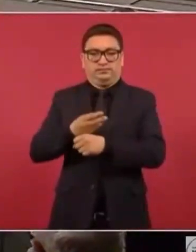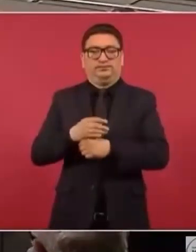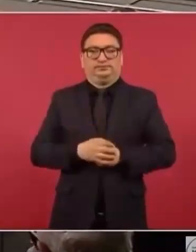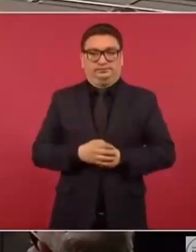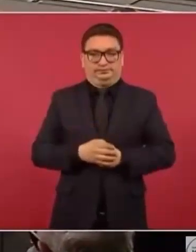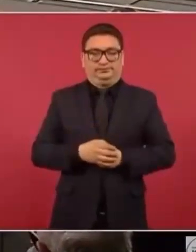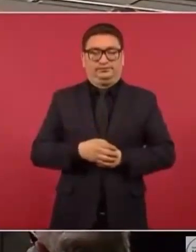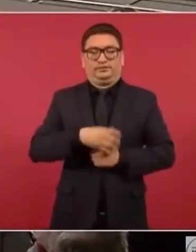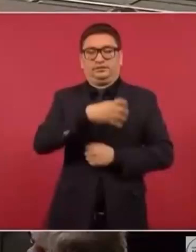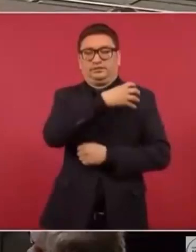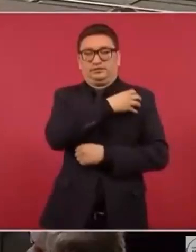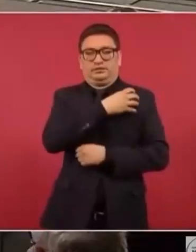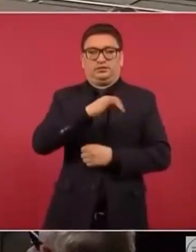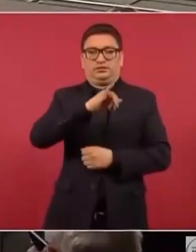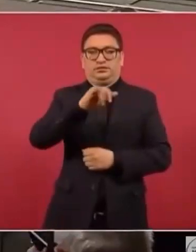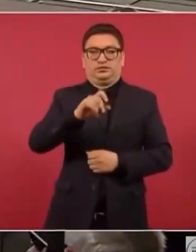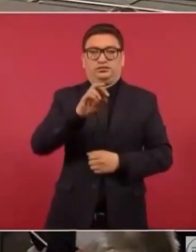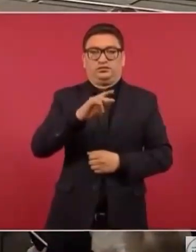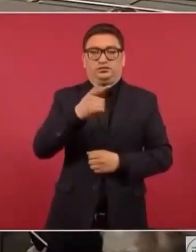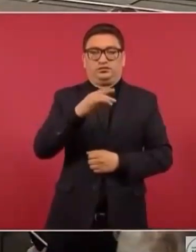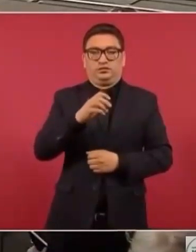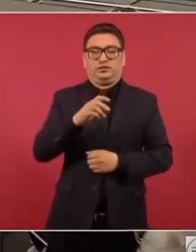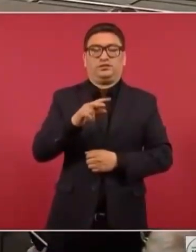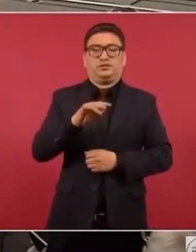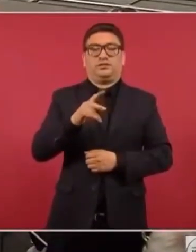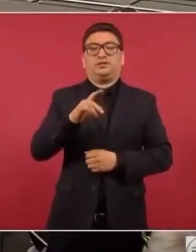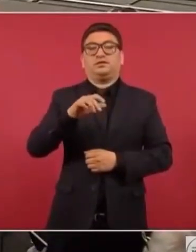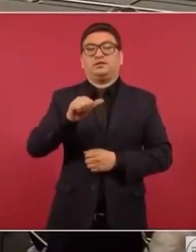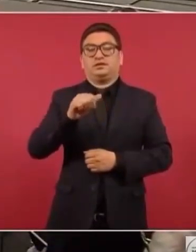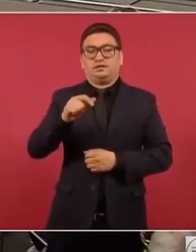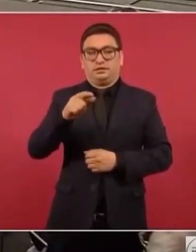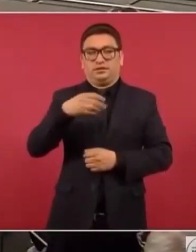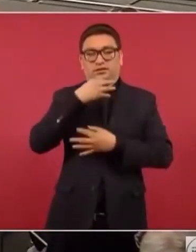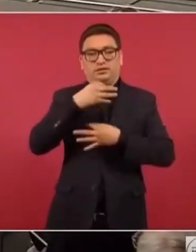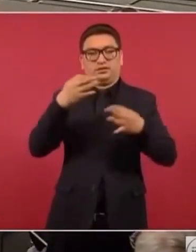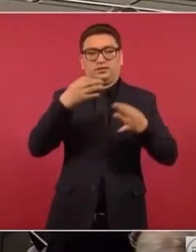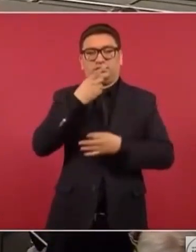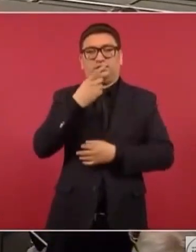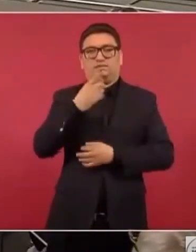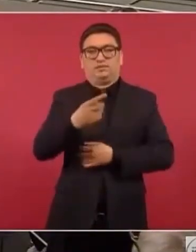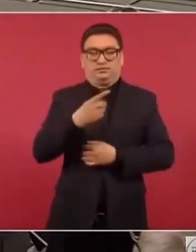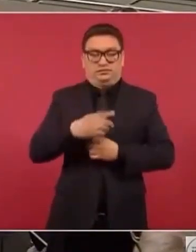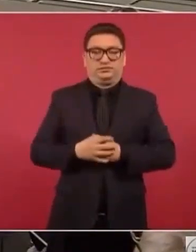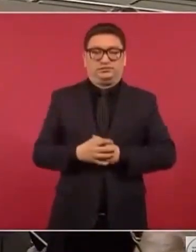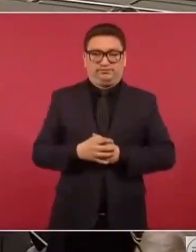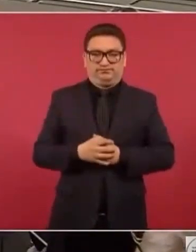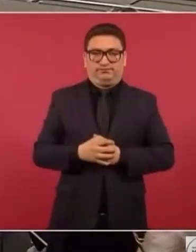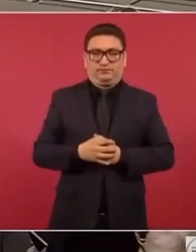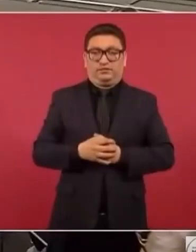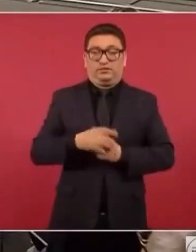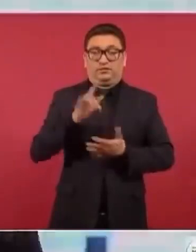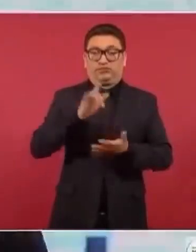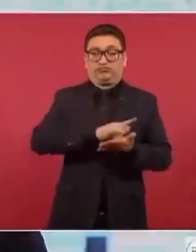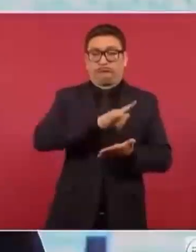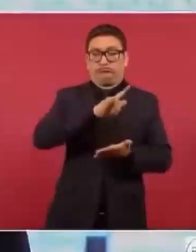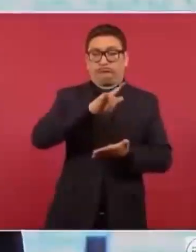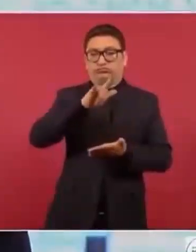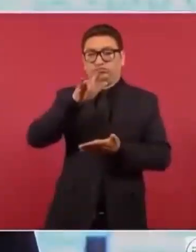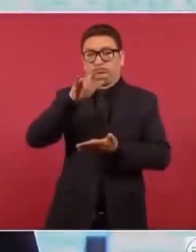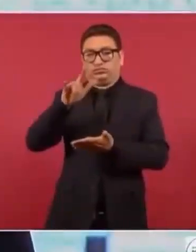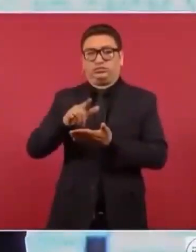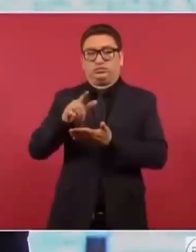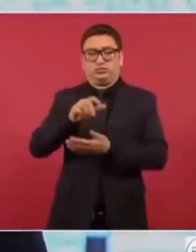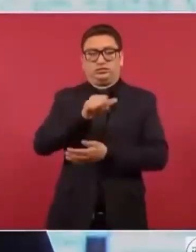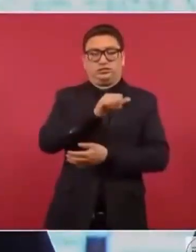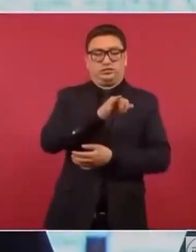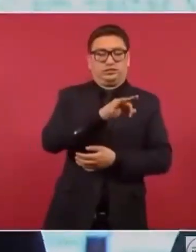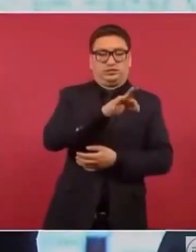capitán Jorge Badía, vocero de la aerolínea, declaró a AFP que los vuelos de esa aerolínea entre